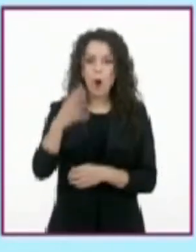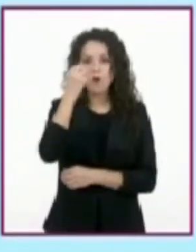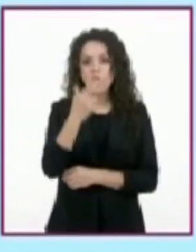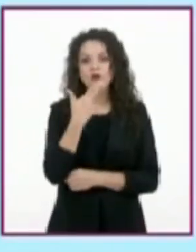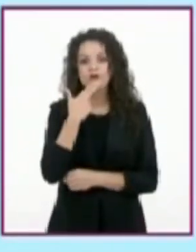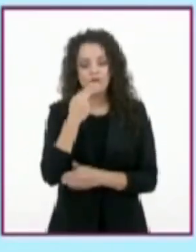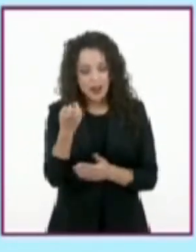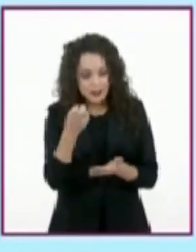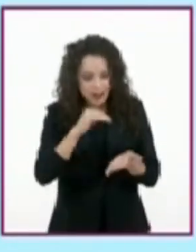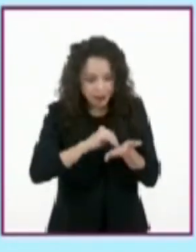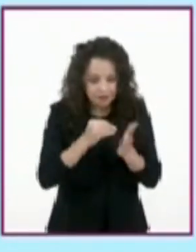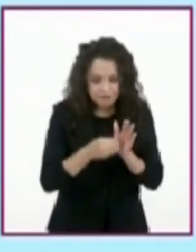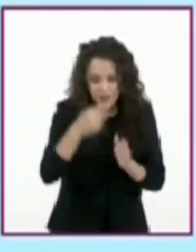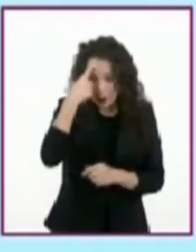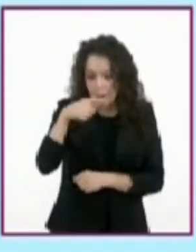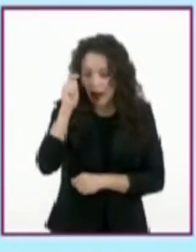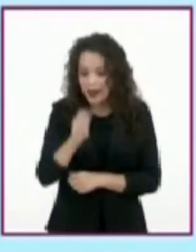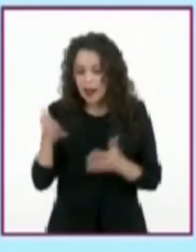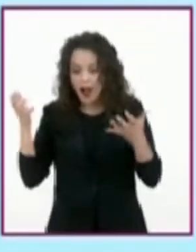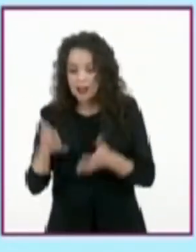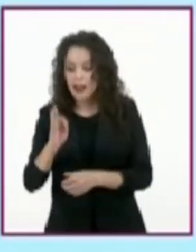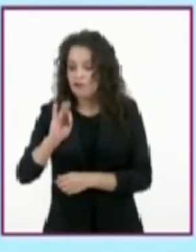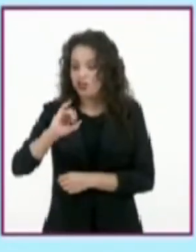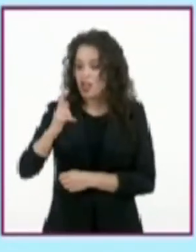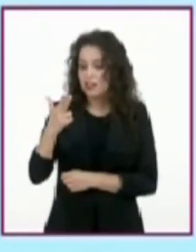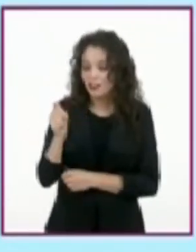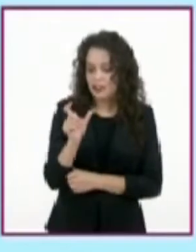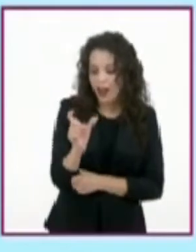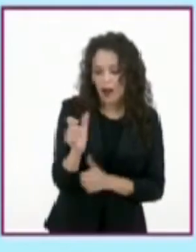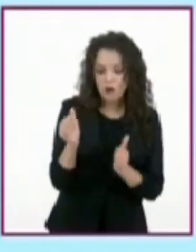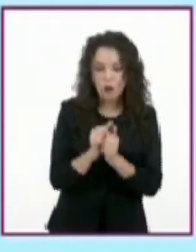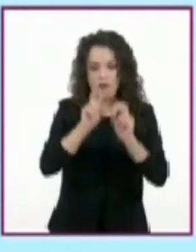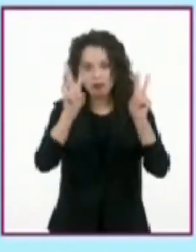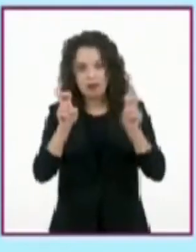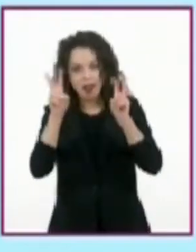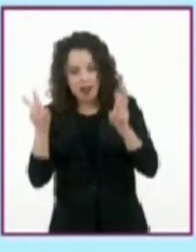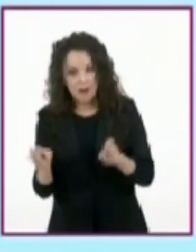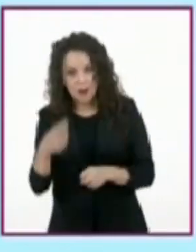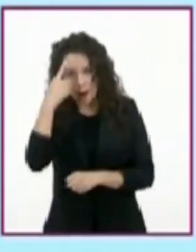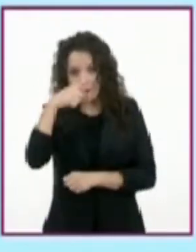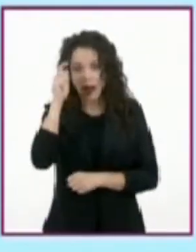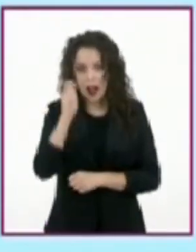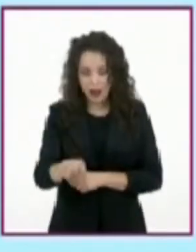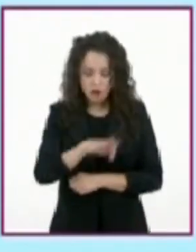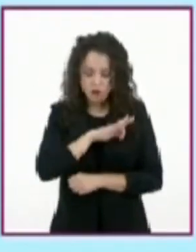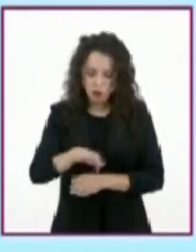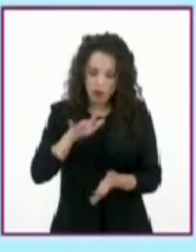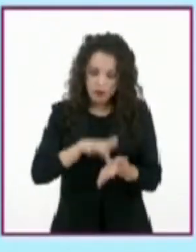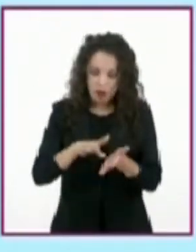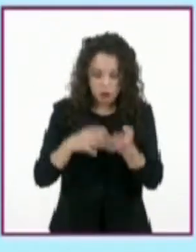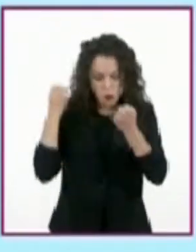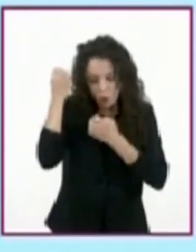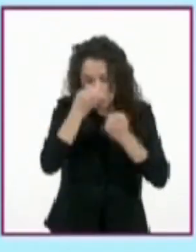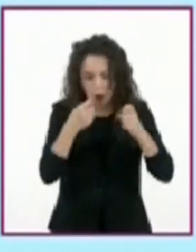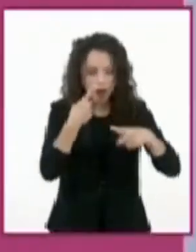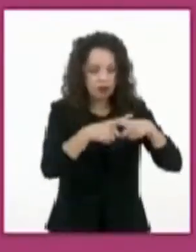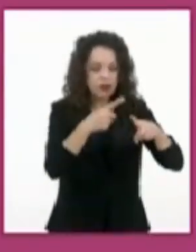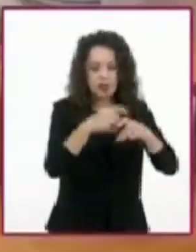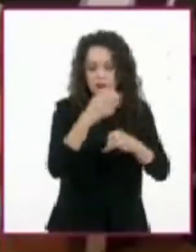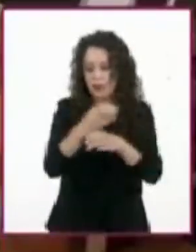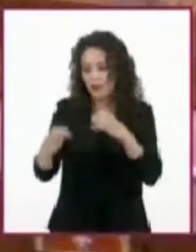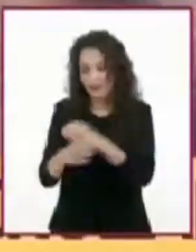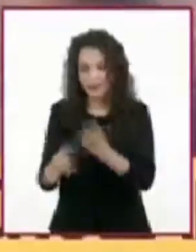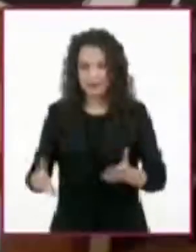trata de elaborar fichas temáticas cuya función es apoyarnos en el estudio de diversos campos del conocimiento.